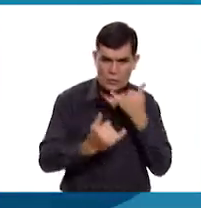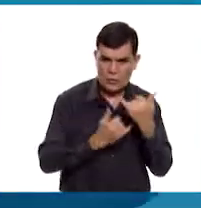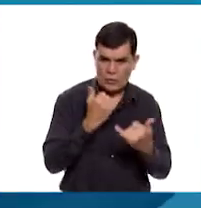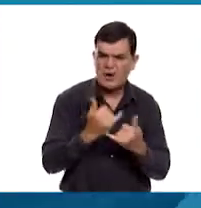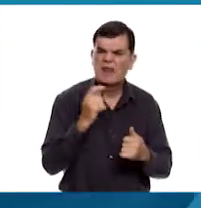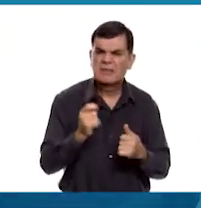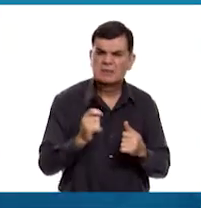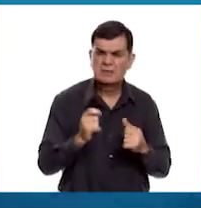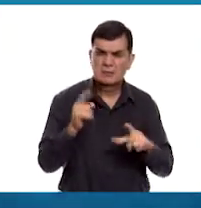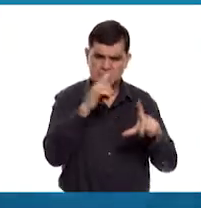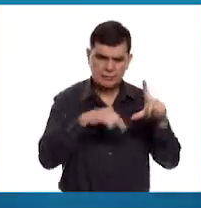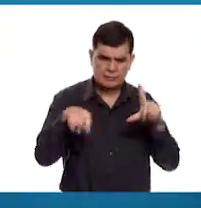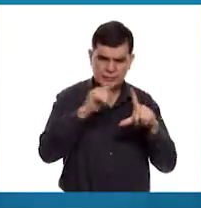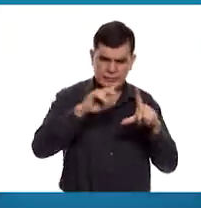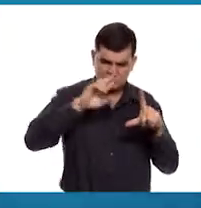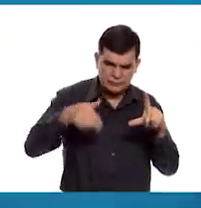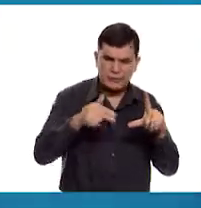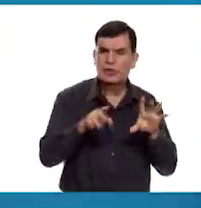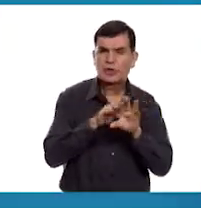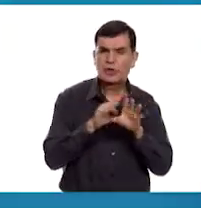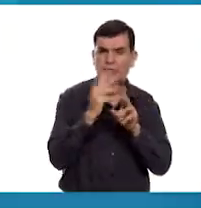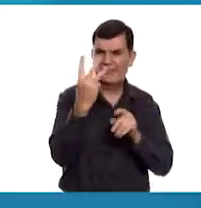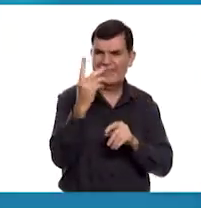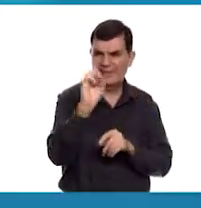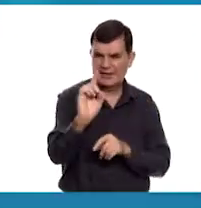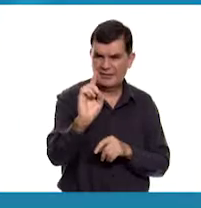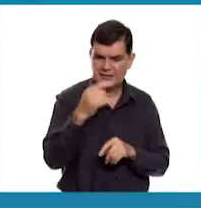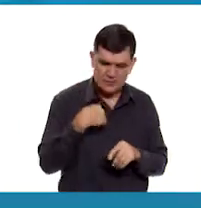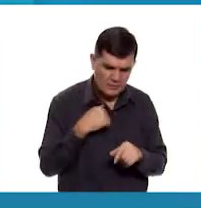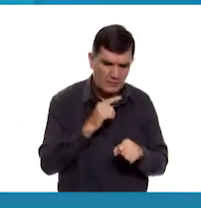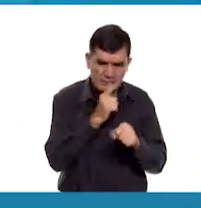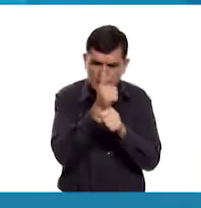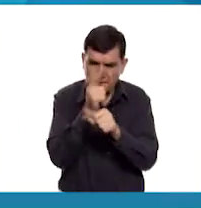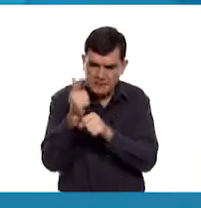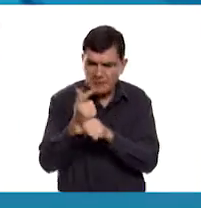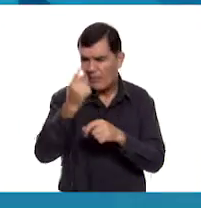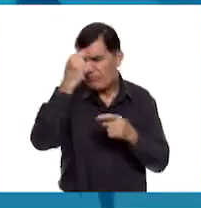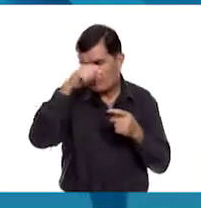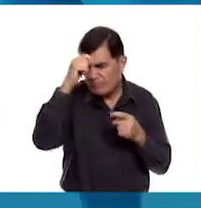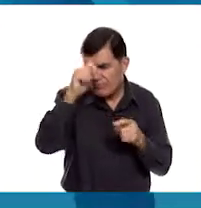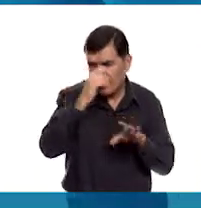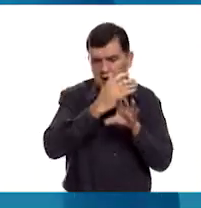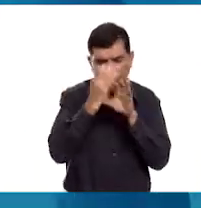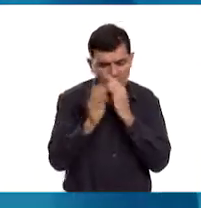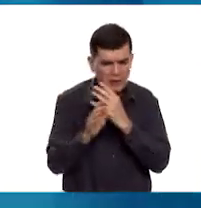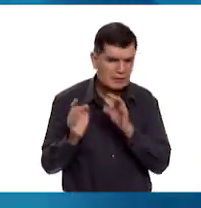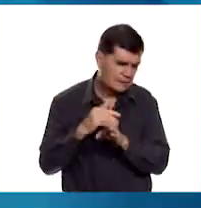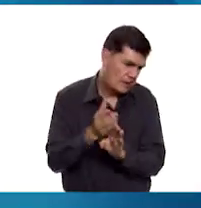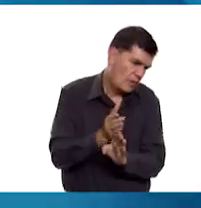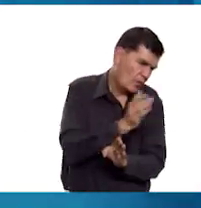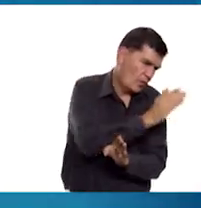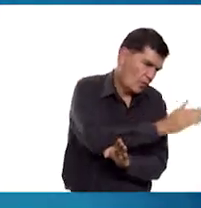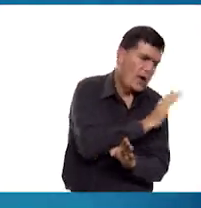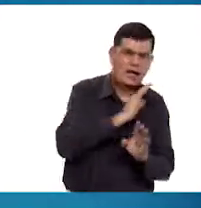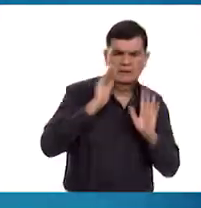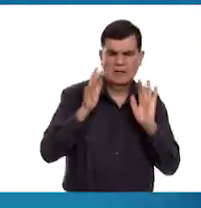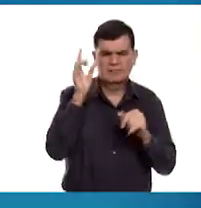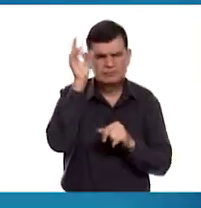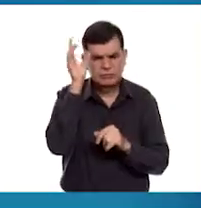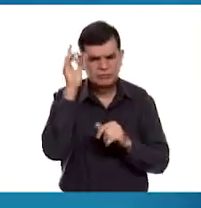Es la ruleta tridimensional. En ella, vamos a encontrar algunas técnicas que hemos visto durante las clases de arte.